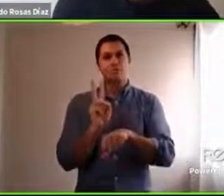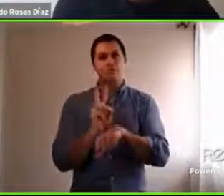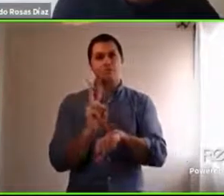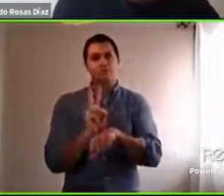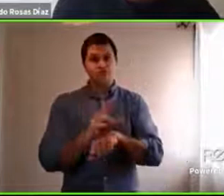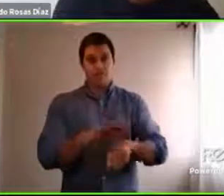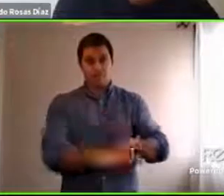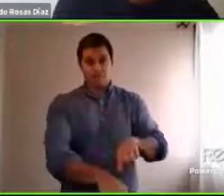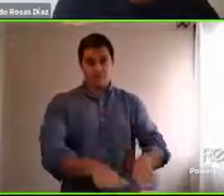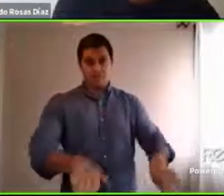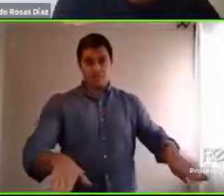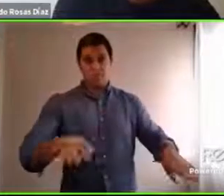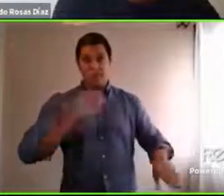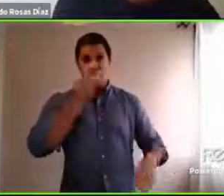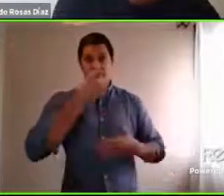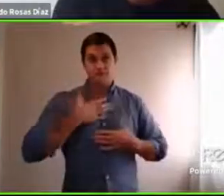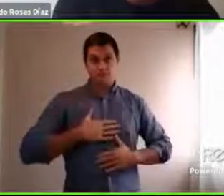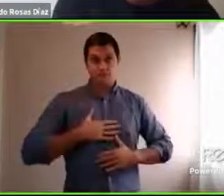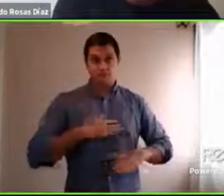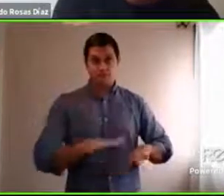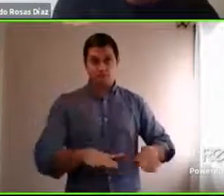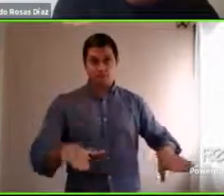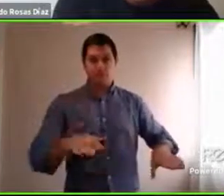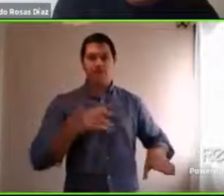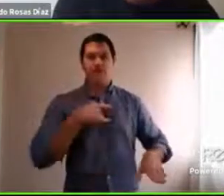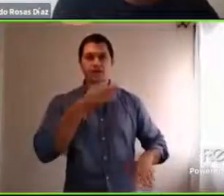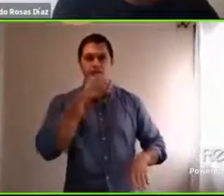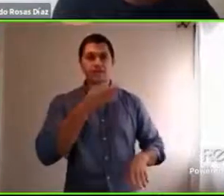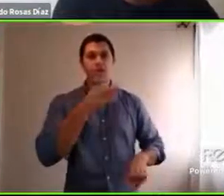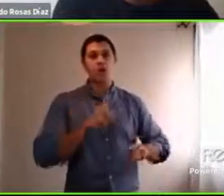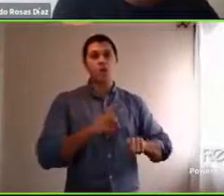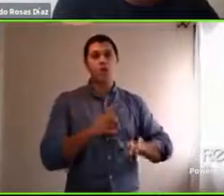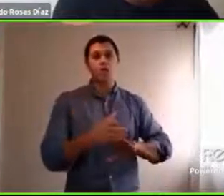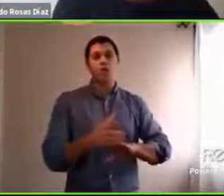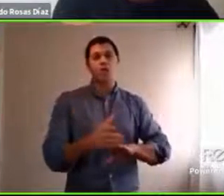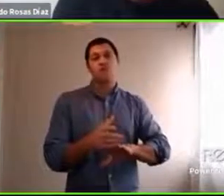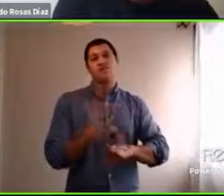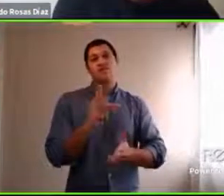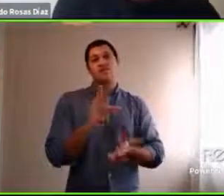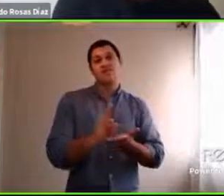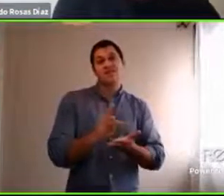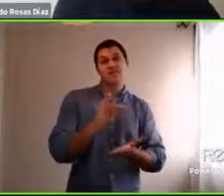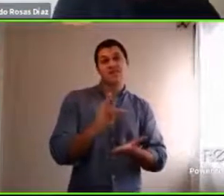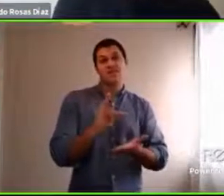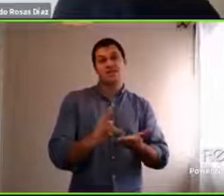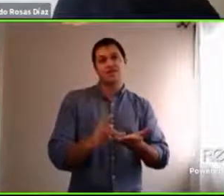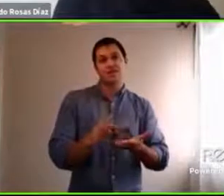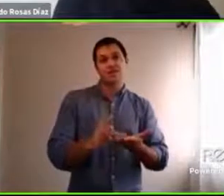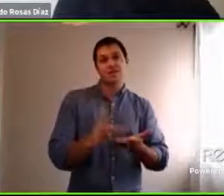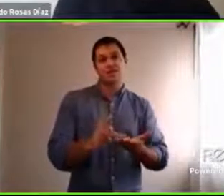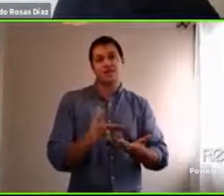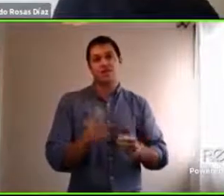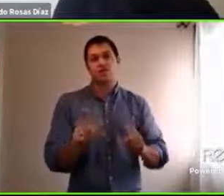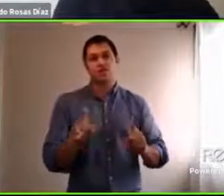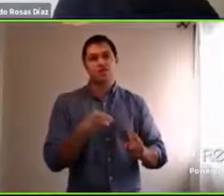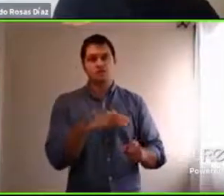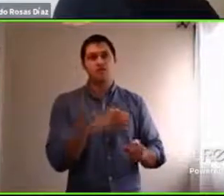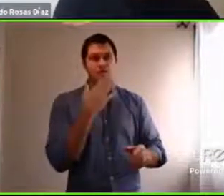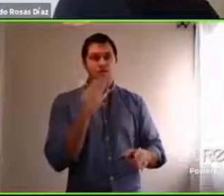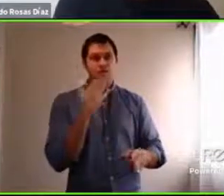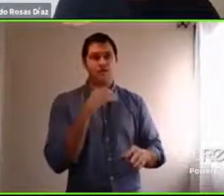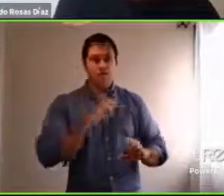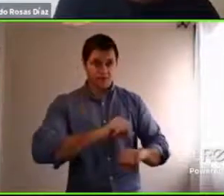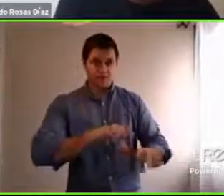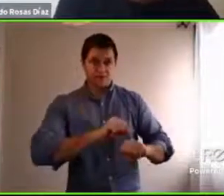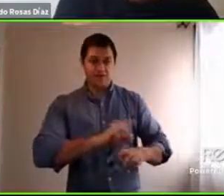porque parece que aquí sí hay preescolares que están funcionando a través de vía remota y pregunta justamente por la contención de los más pequeños